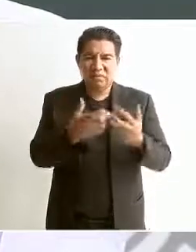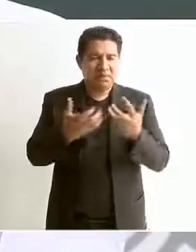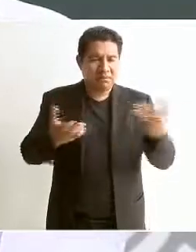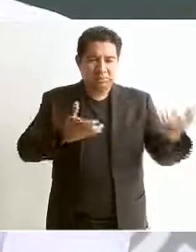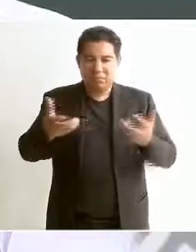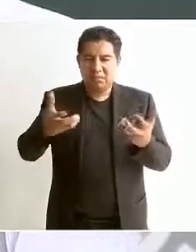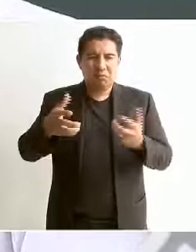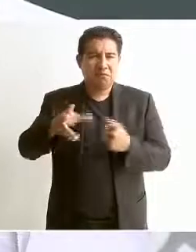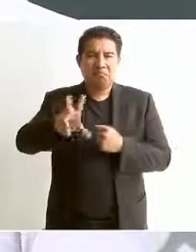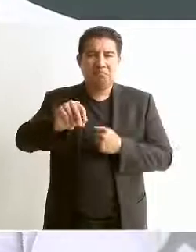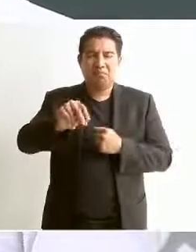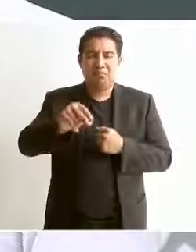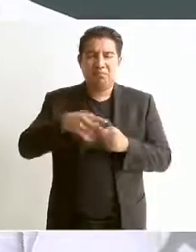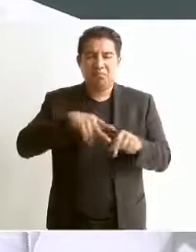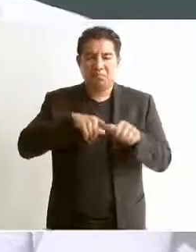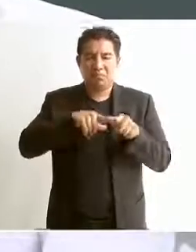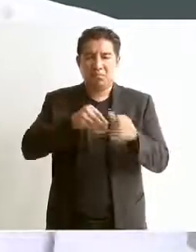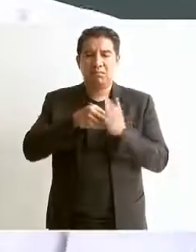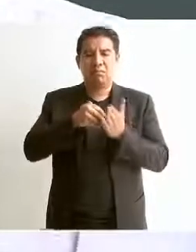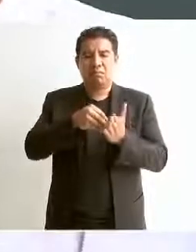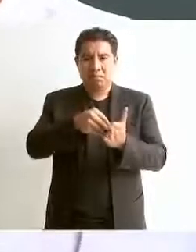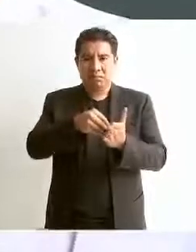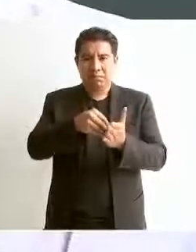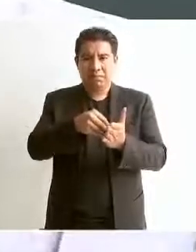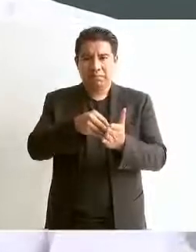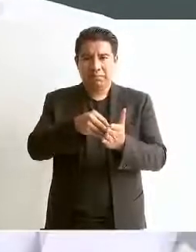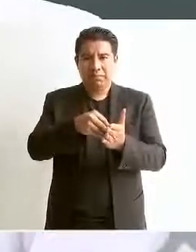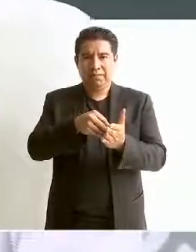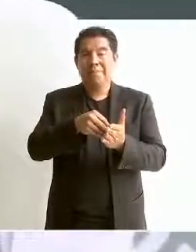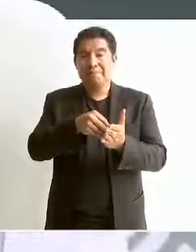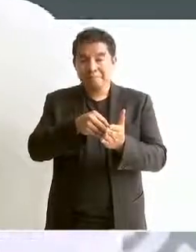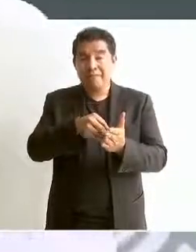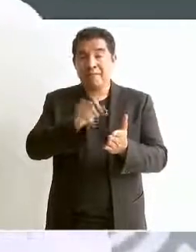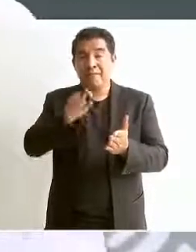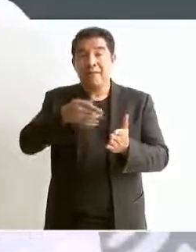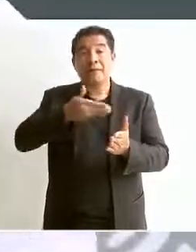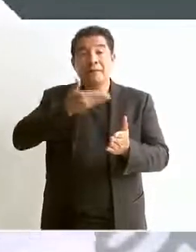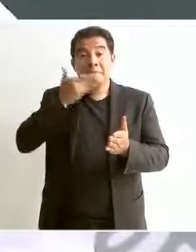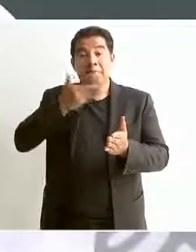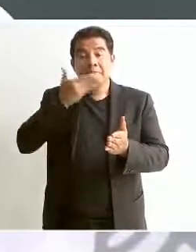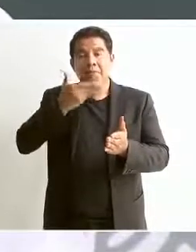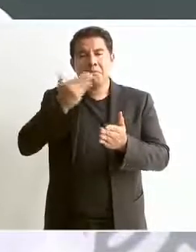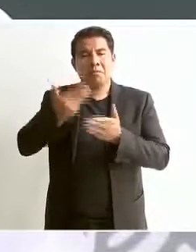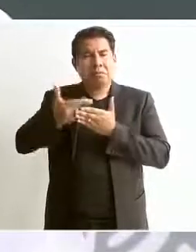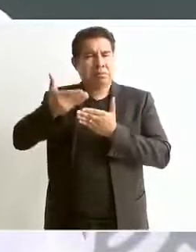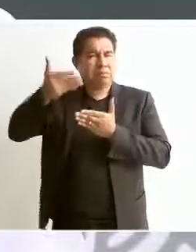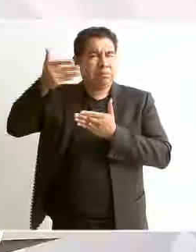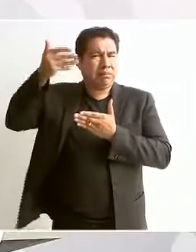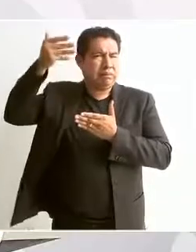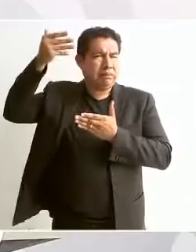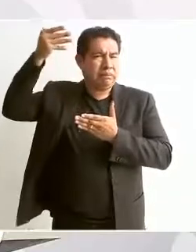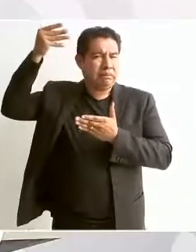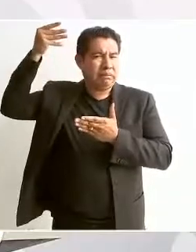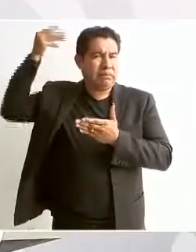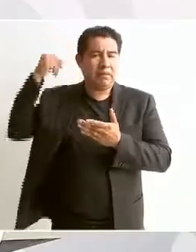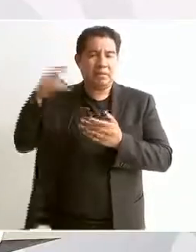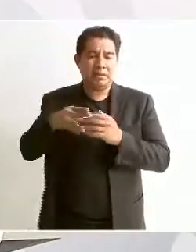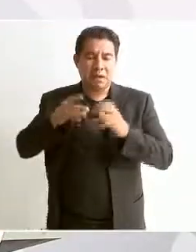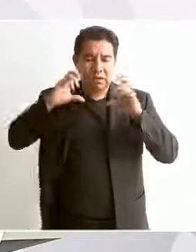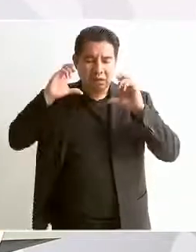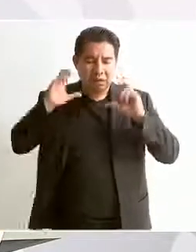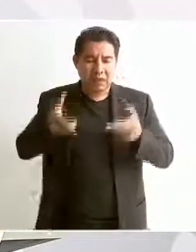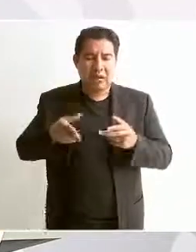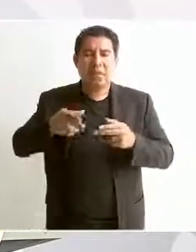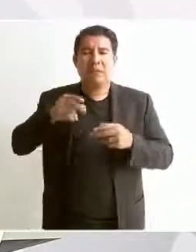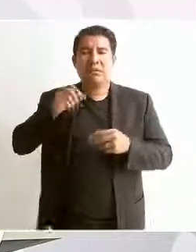Y eso tiene que ver con una tradición que viene de lejos. La familia en Chiapas,